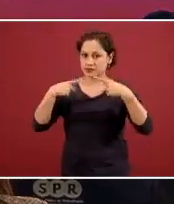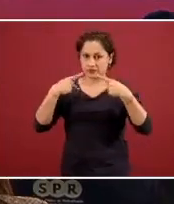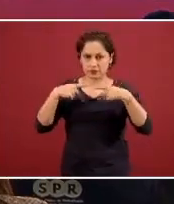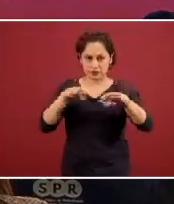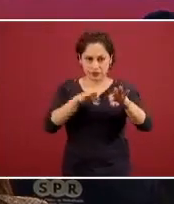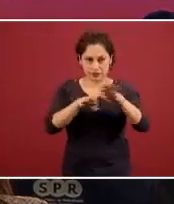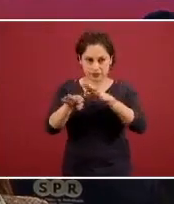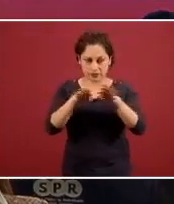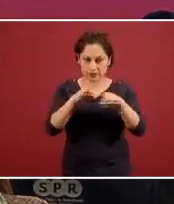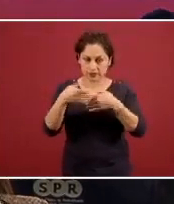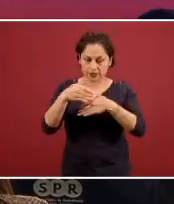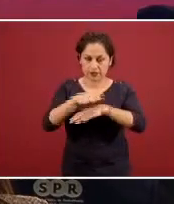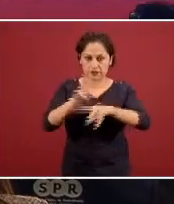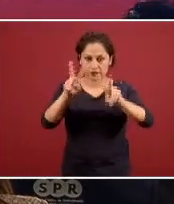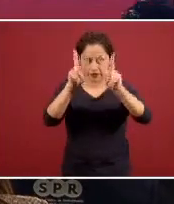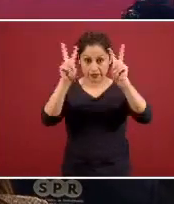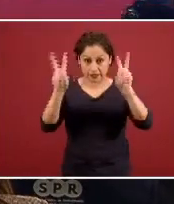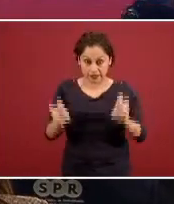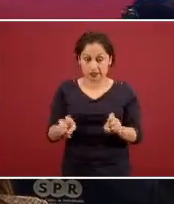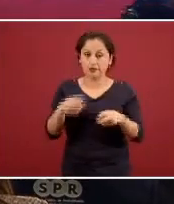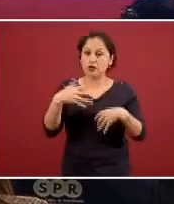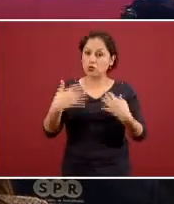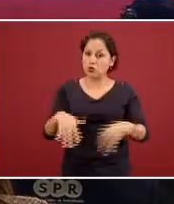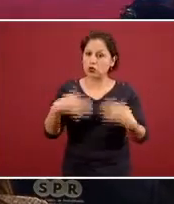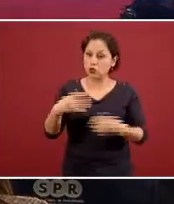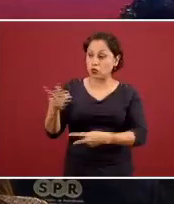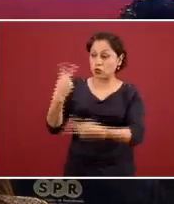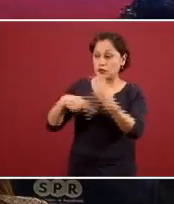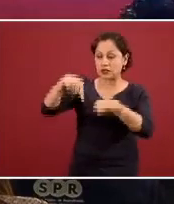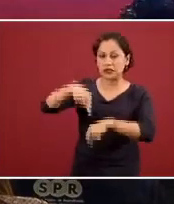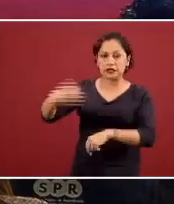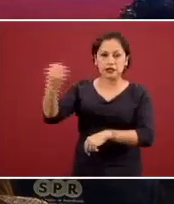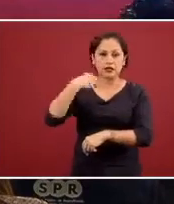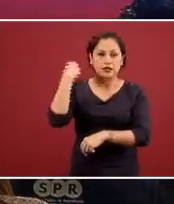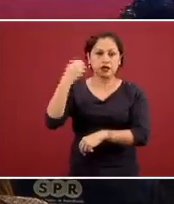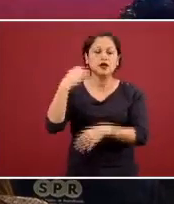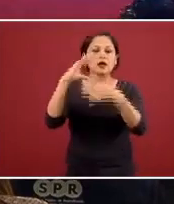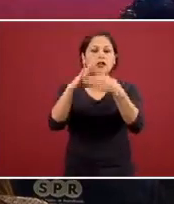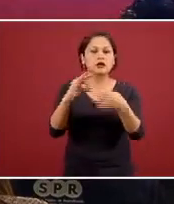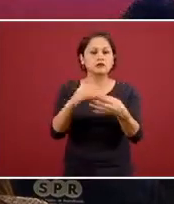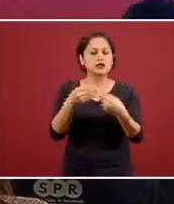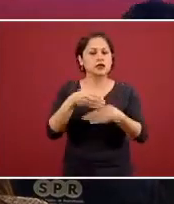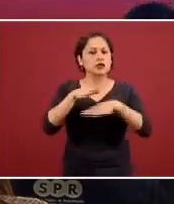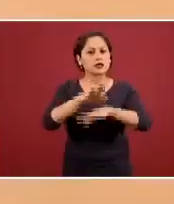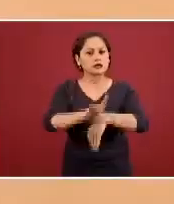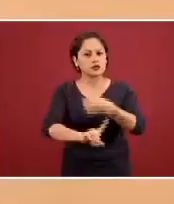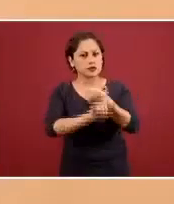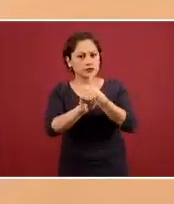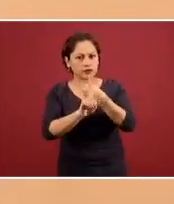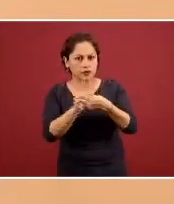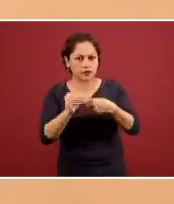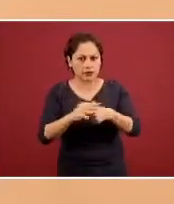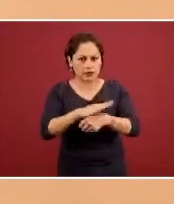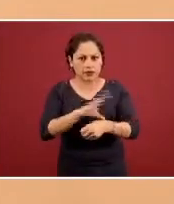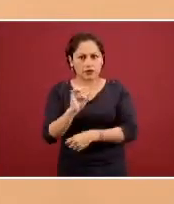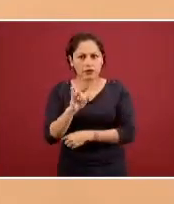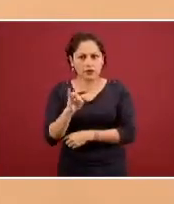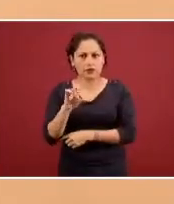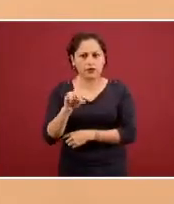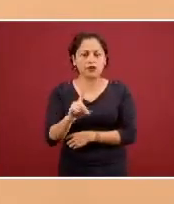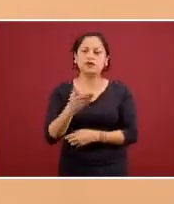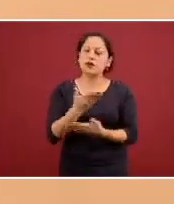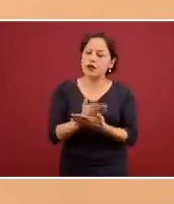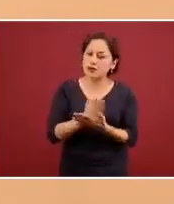esta es una oportunidad única ya que más allá de hablar de la crisis del COVID para nosotros este diálogo o esta manera de hablar con la población